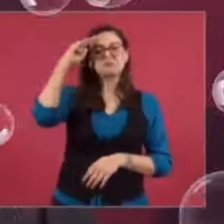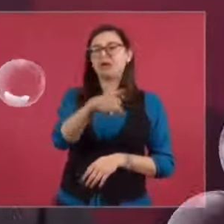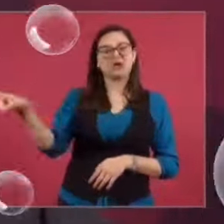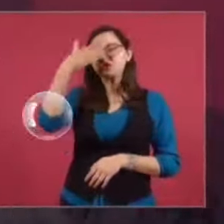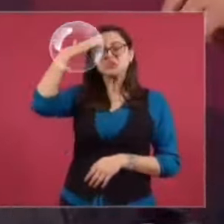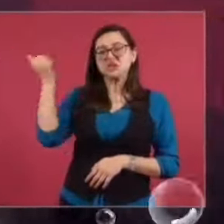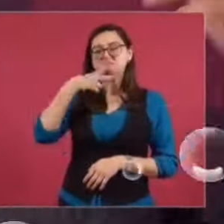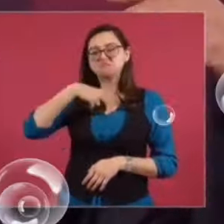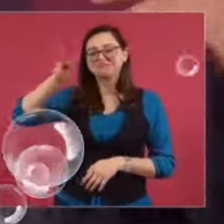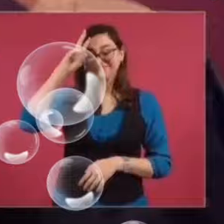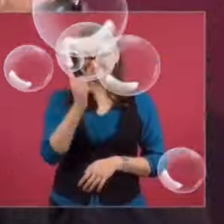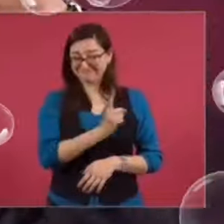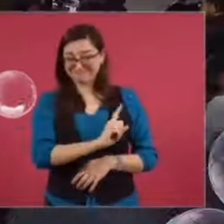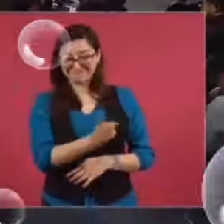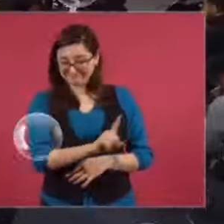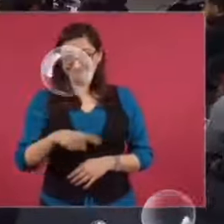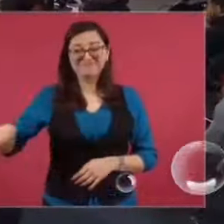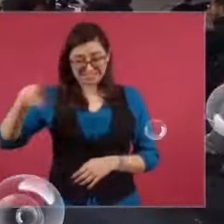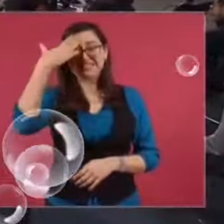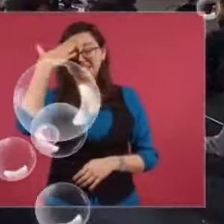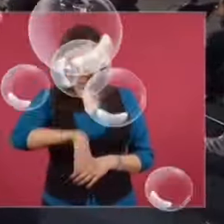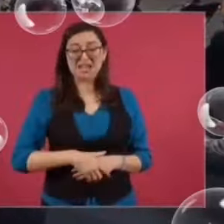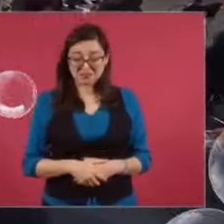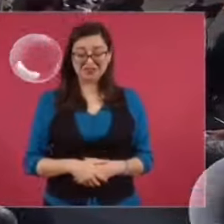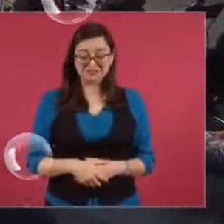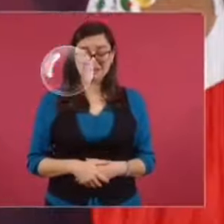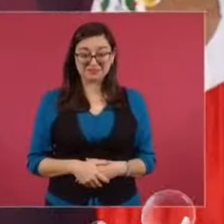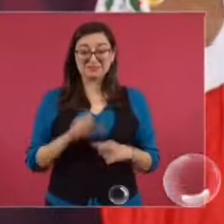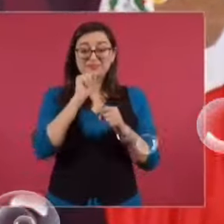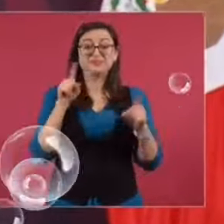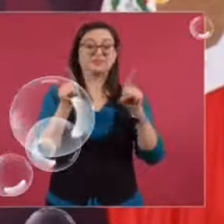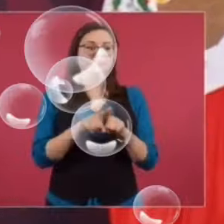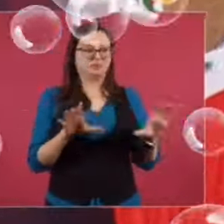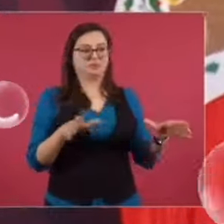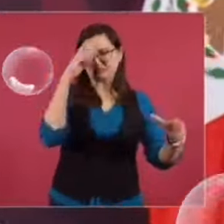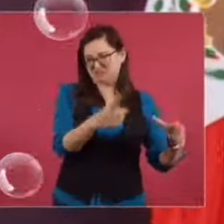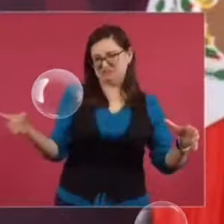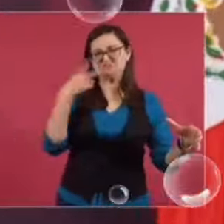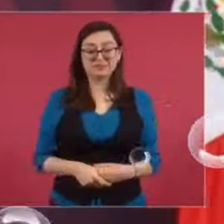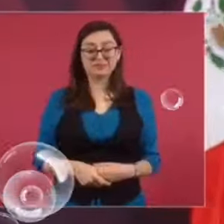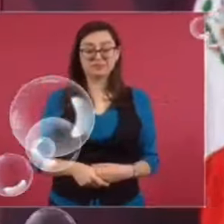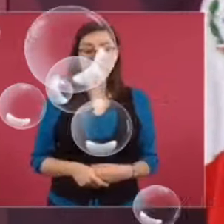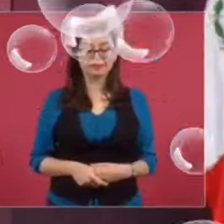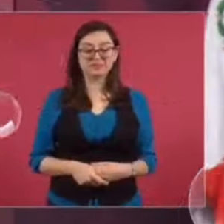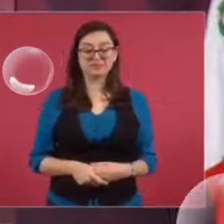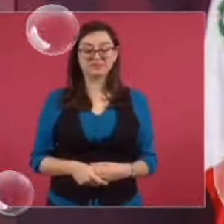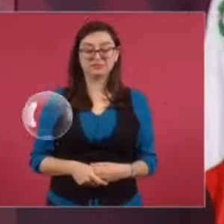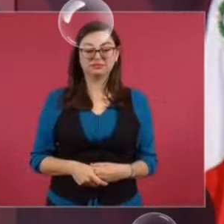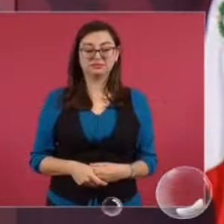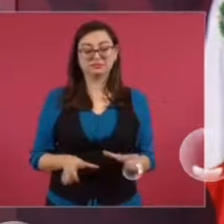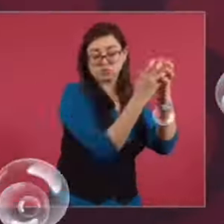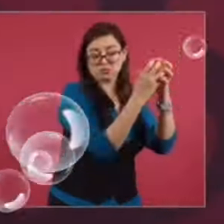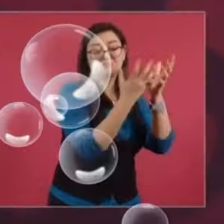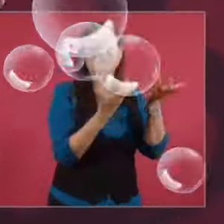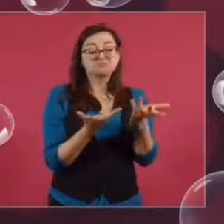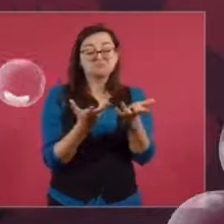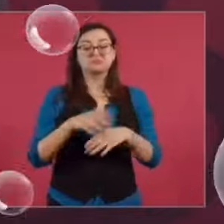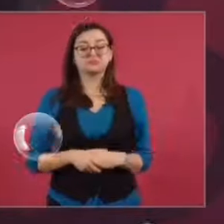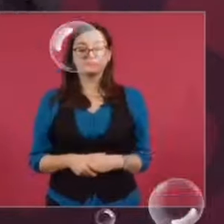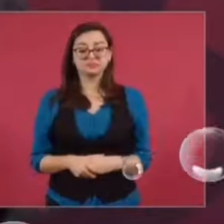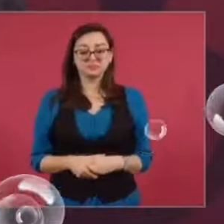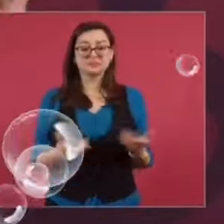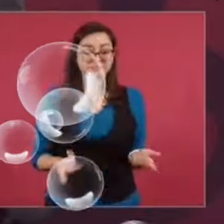imaginamos. Y desde luego muchísimo más de lo que imaginan nuestros adversarios. Pibios están en una cúpula. Entonces